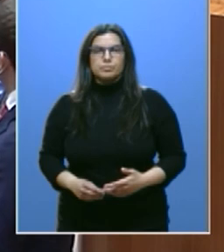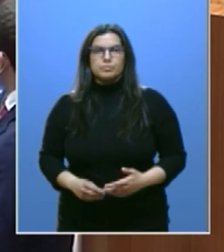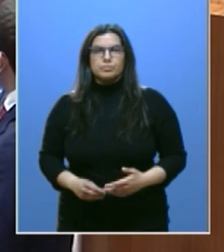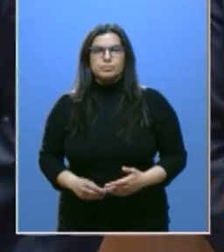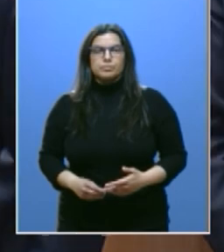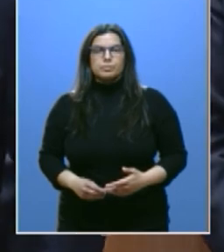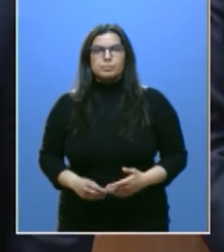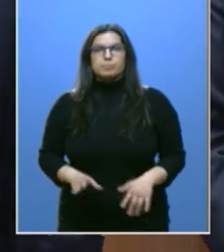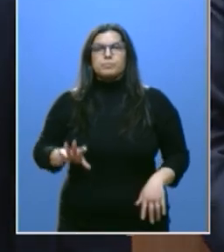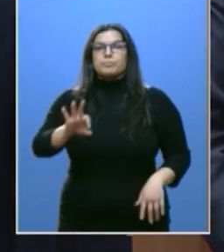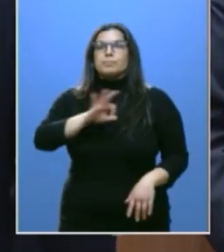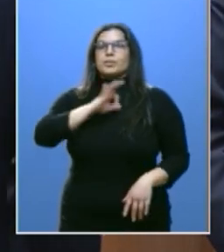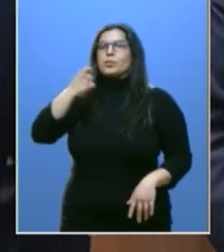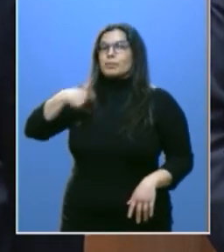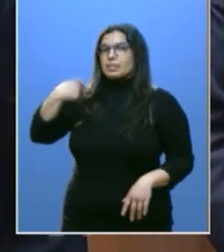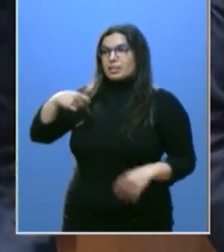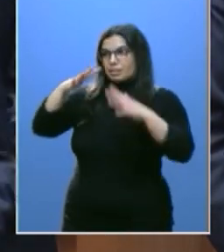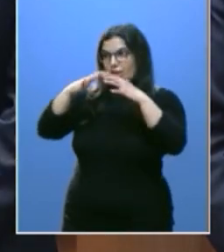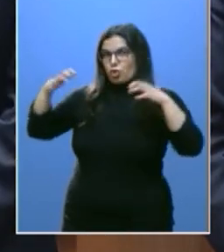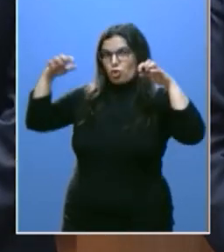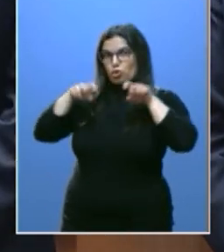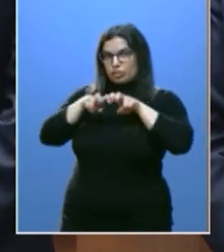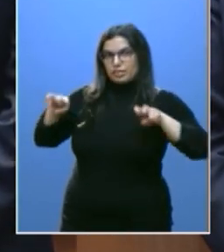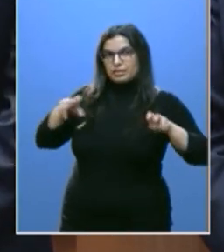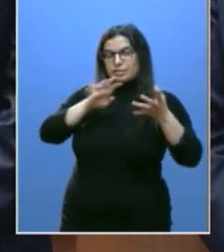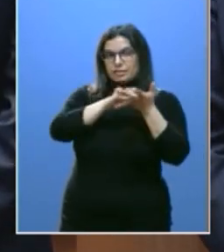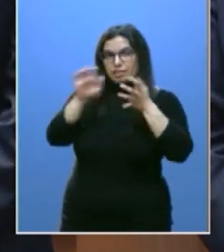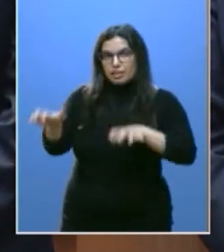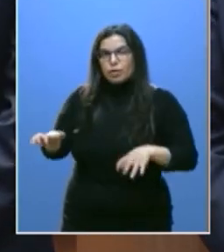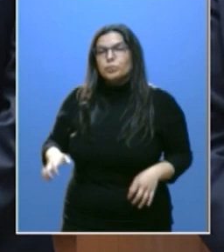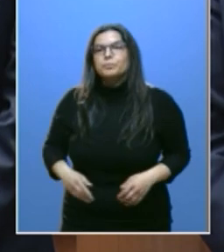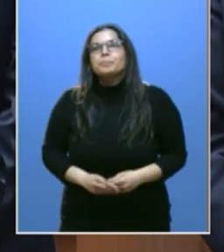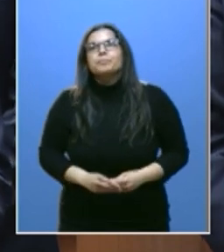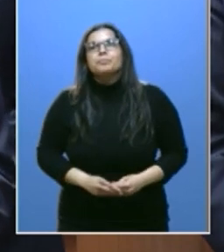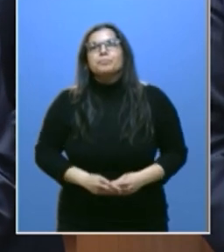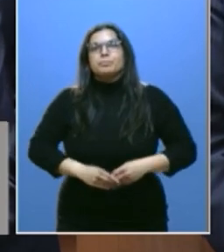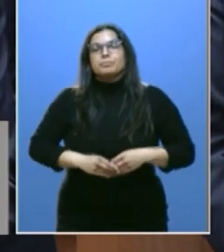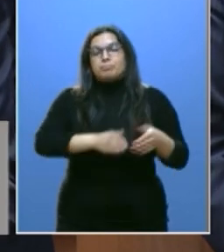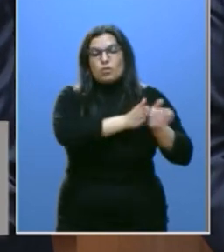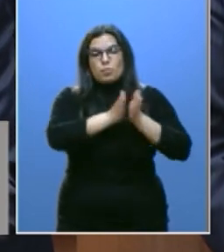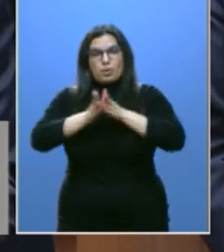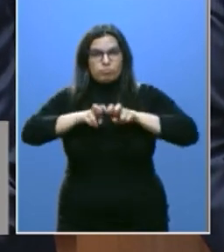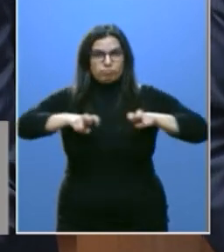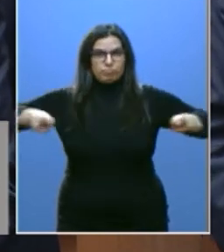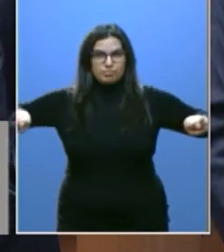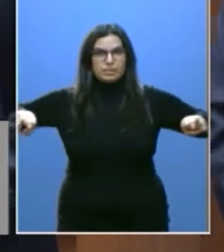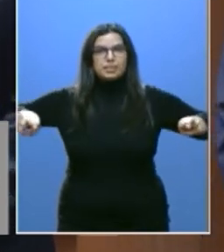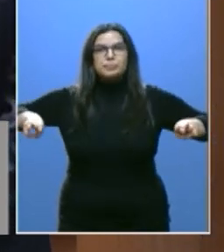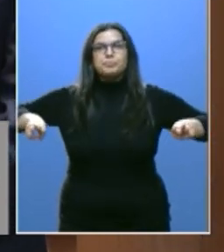Señor Presidente de las Cortes de Castilla y León y miembros de la Mesa de las Cortes,